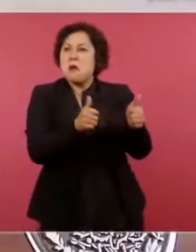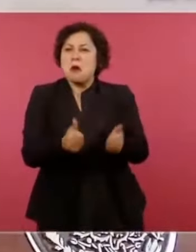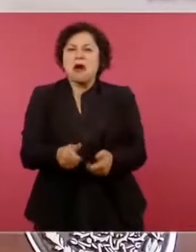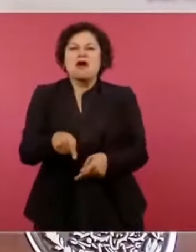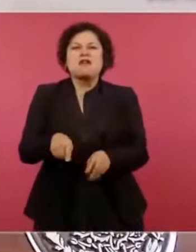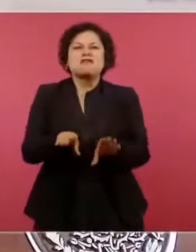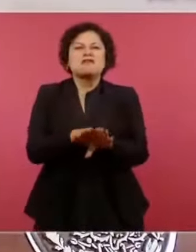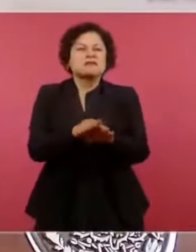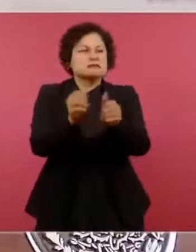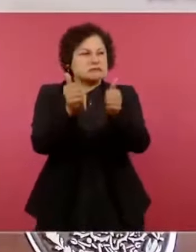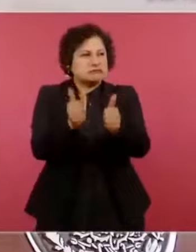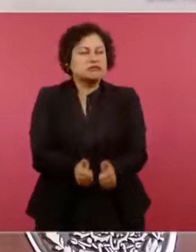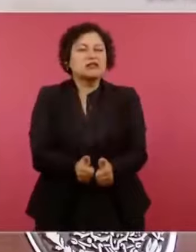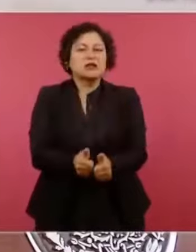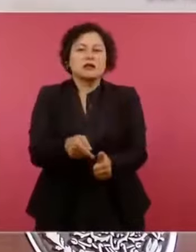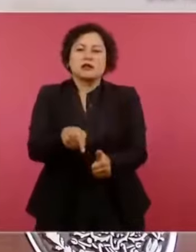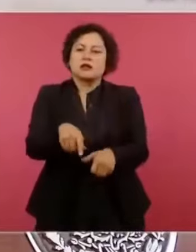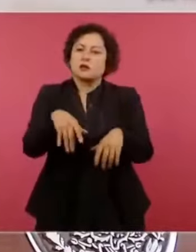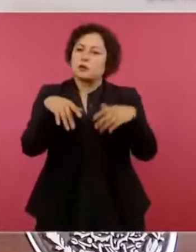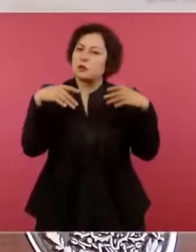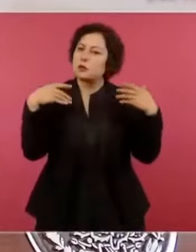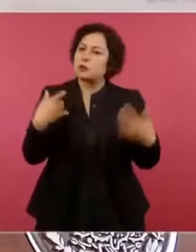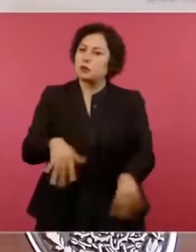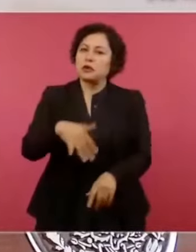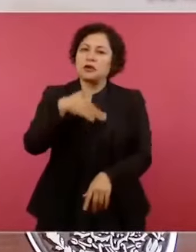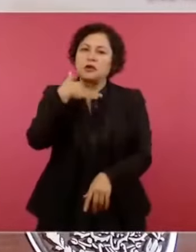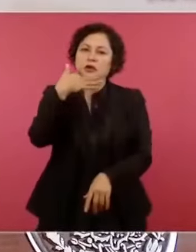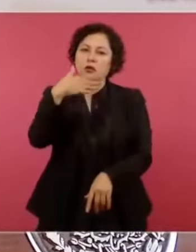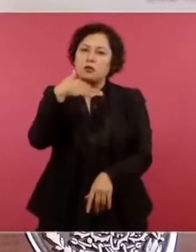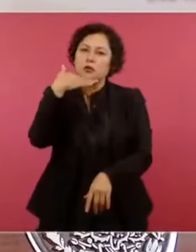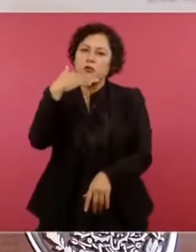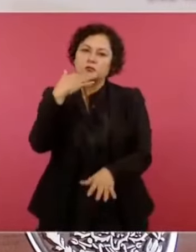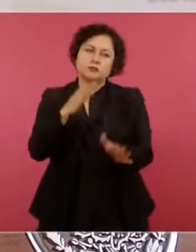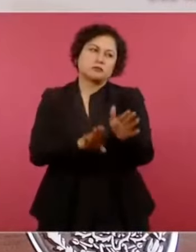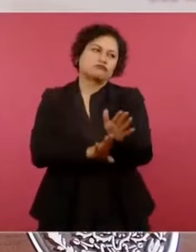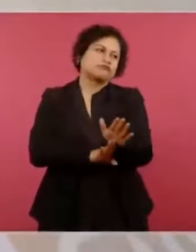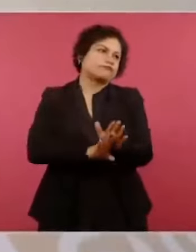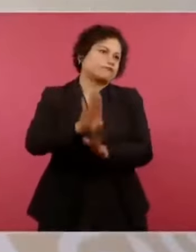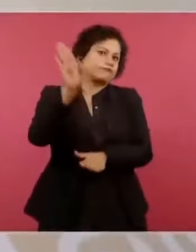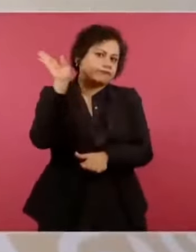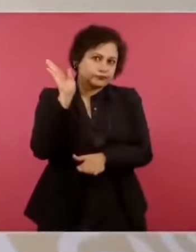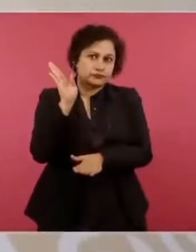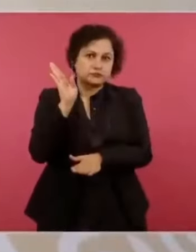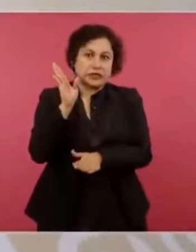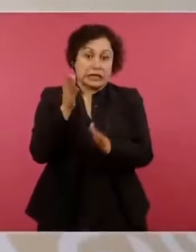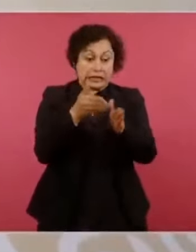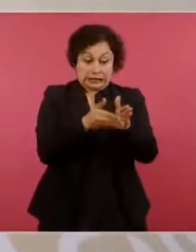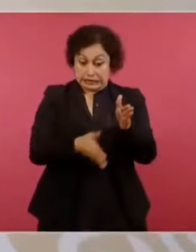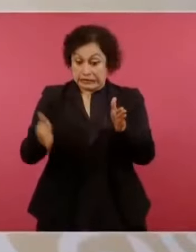Donde más corrupción hubo fue sin duda en el sexenio de Salinas.